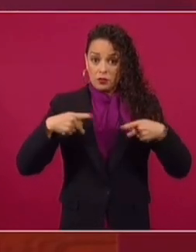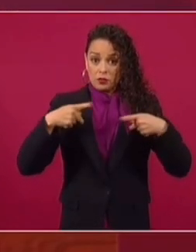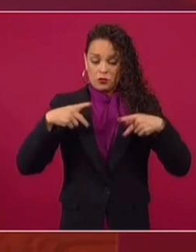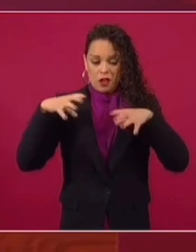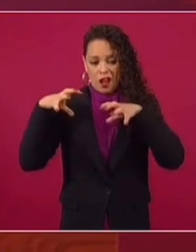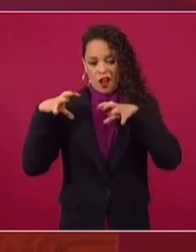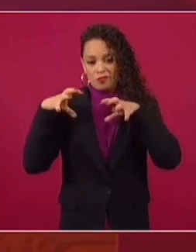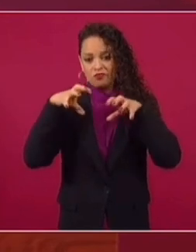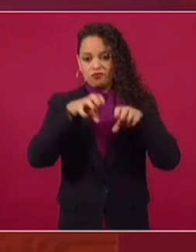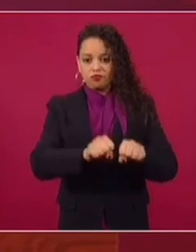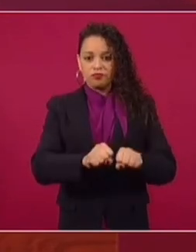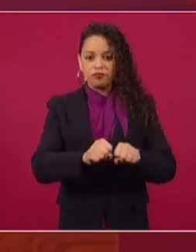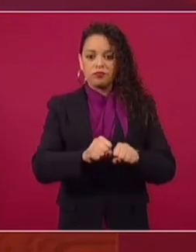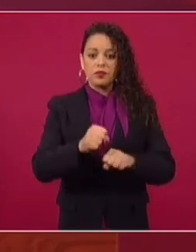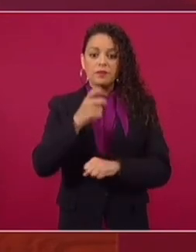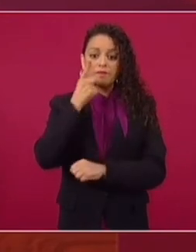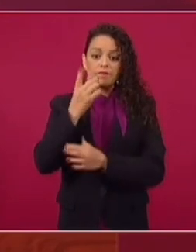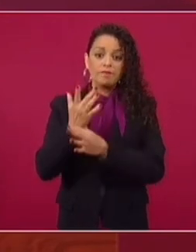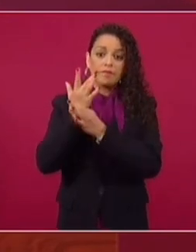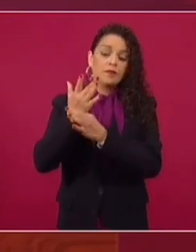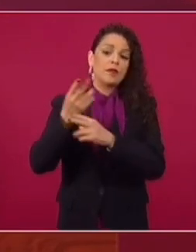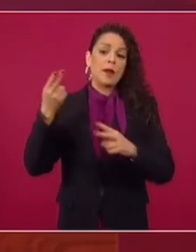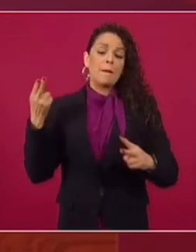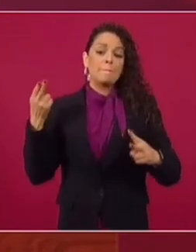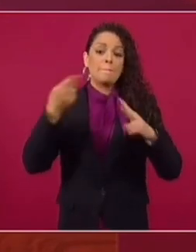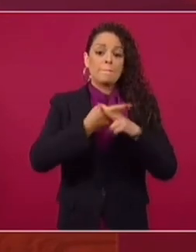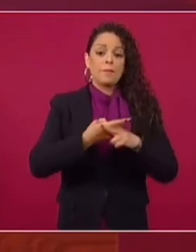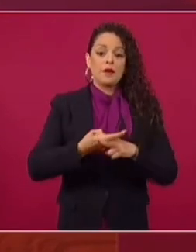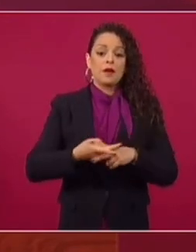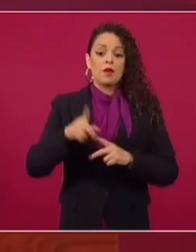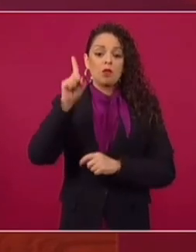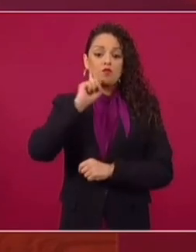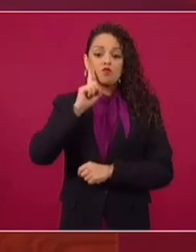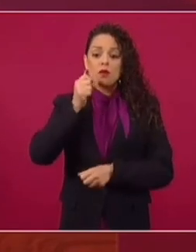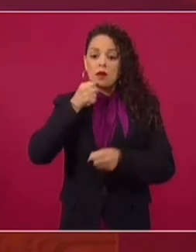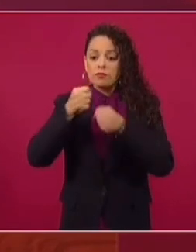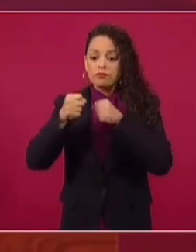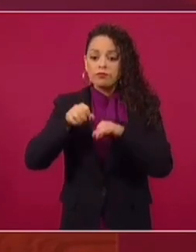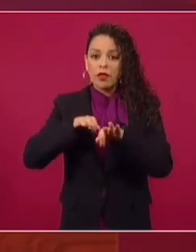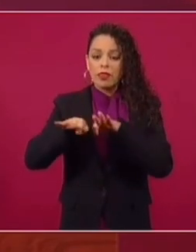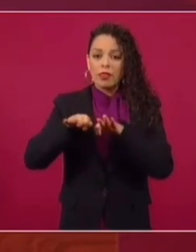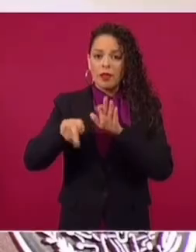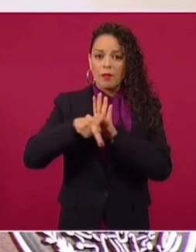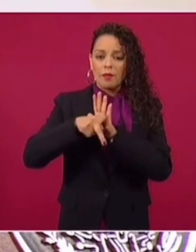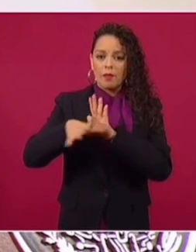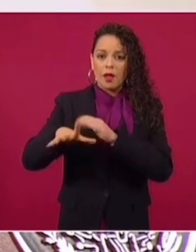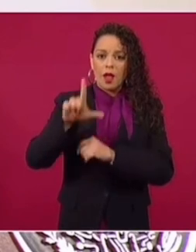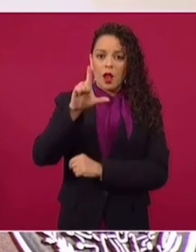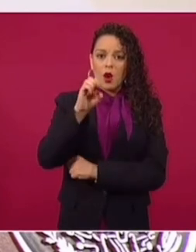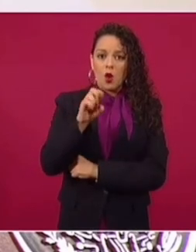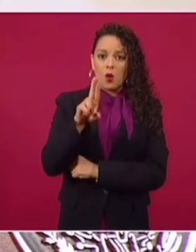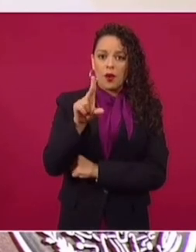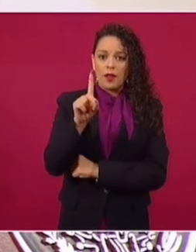del homicidio de la periodista Lourdes Maldonado, ocurrido